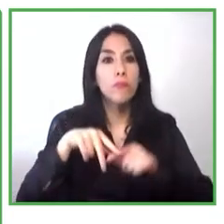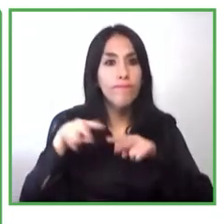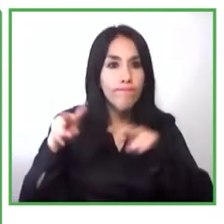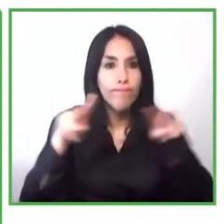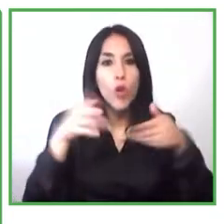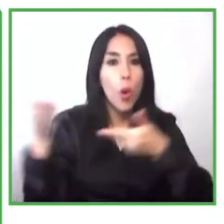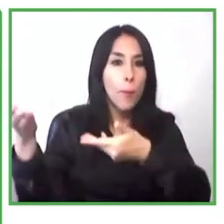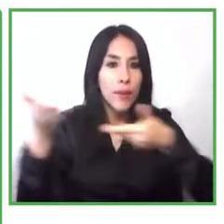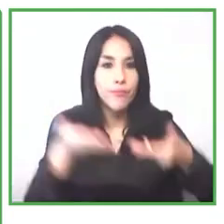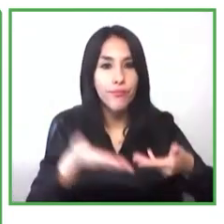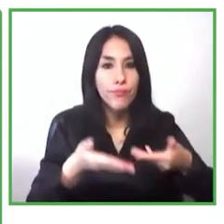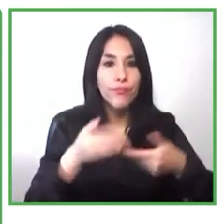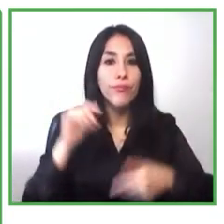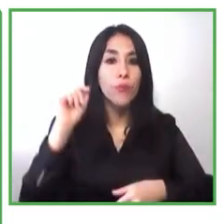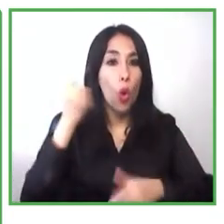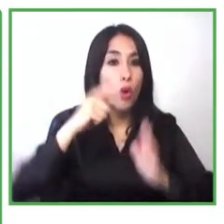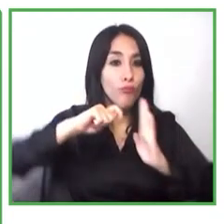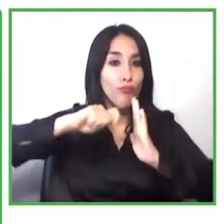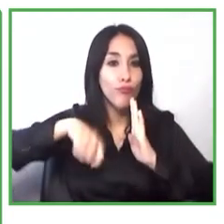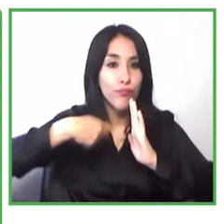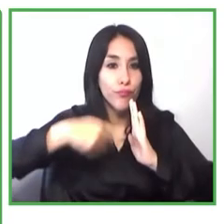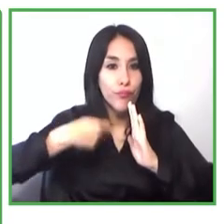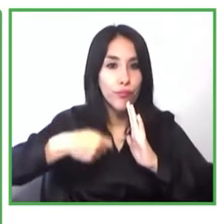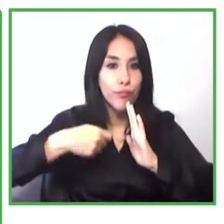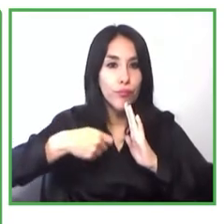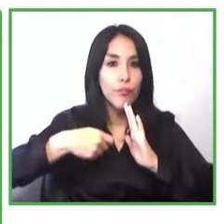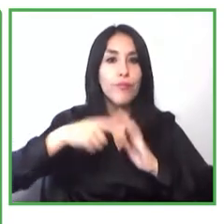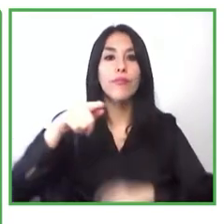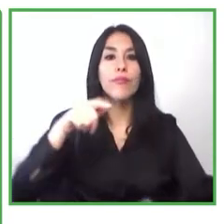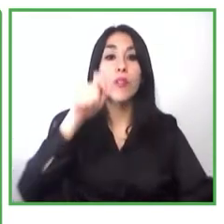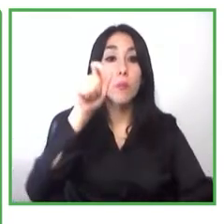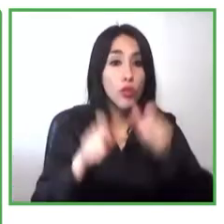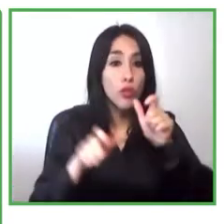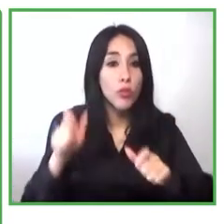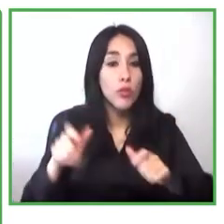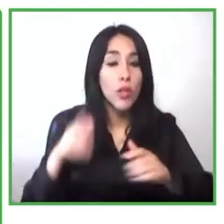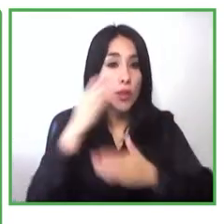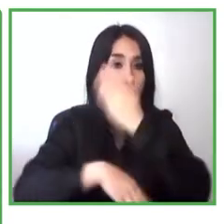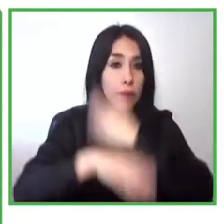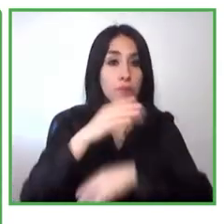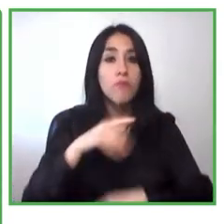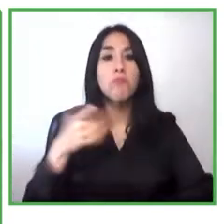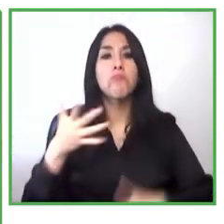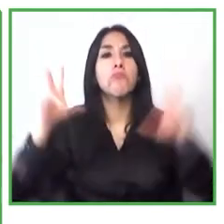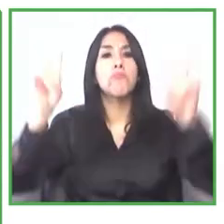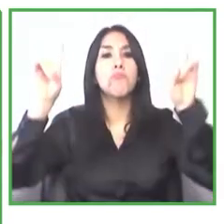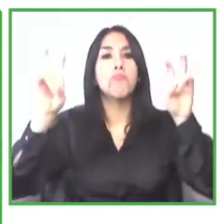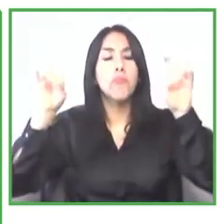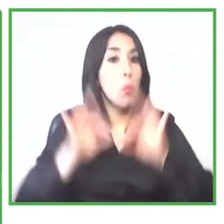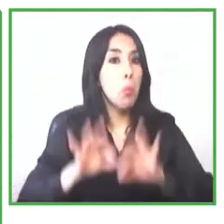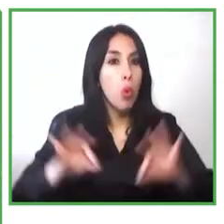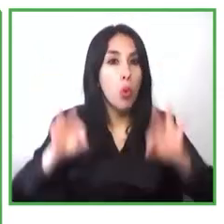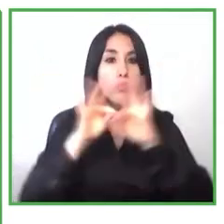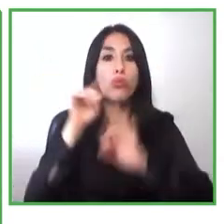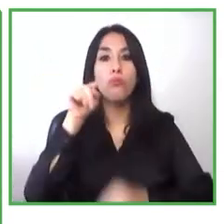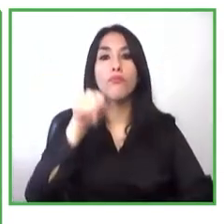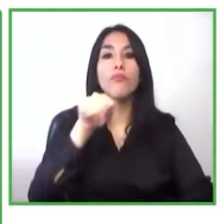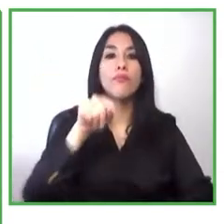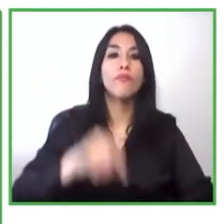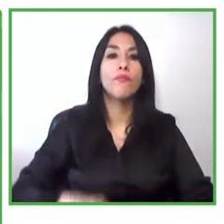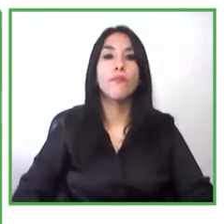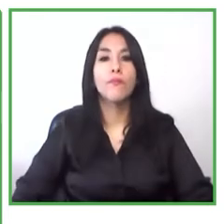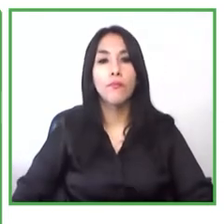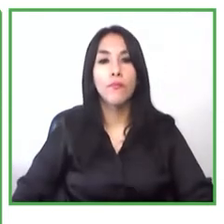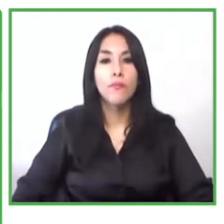emprendimiento de personas con discapacidad. Es un tema muy importante, este tipo de espacios fomentan una conversación que